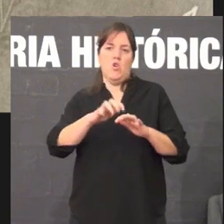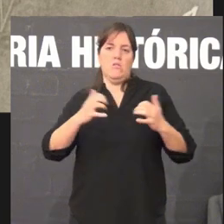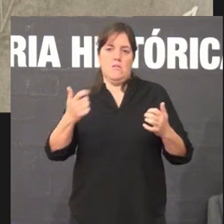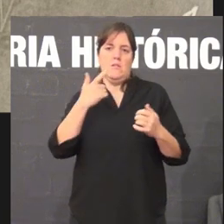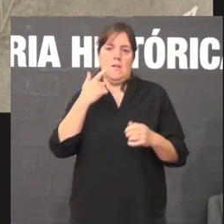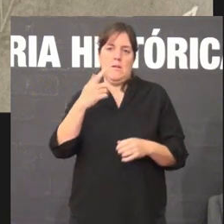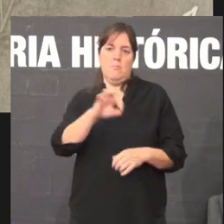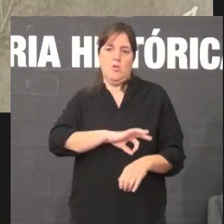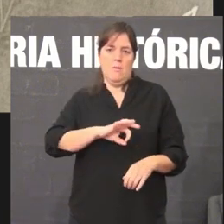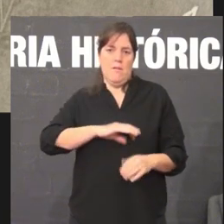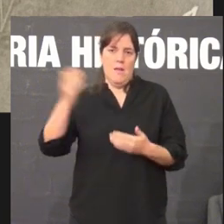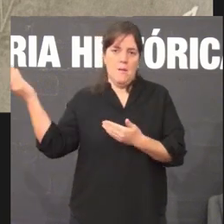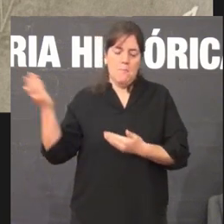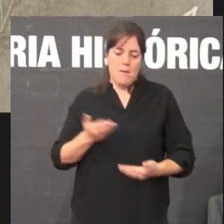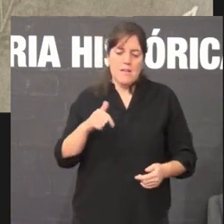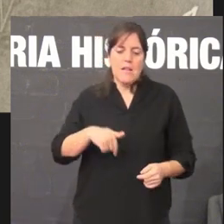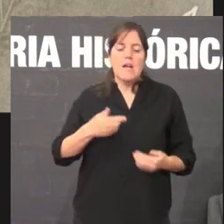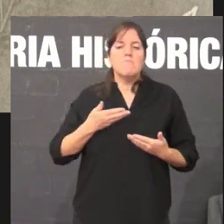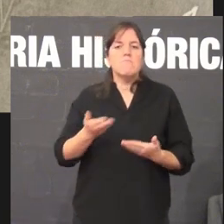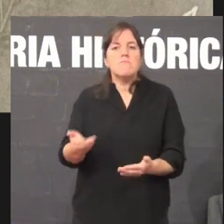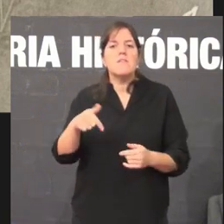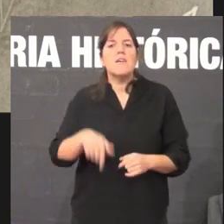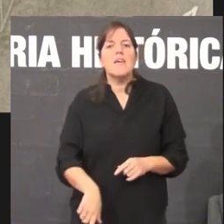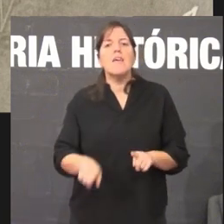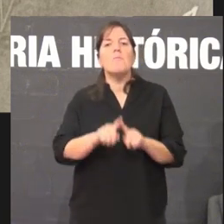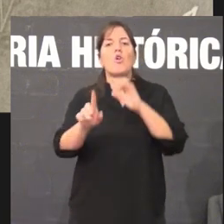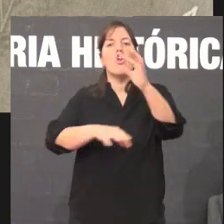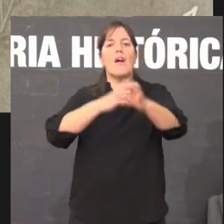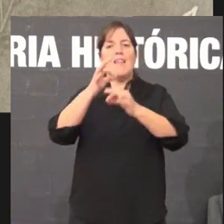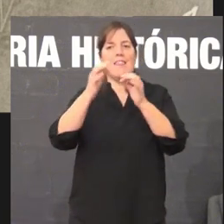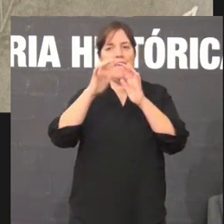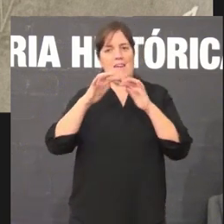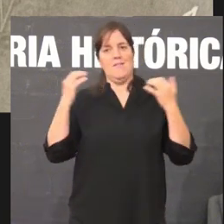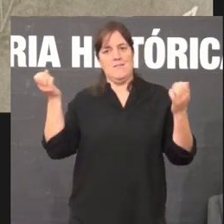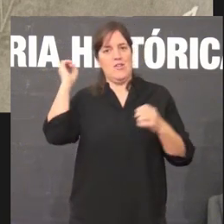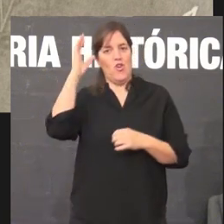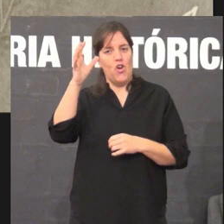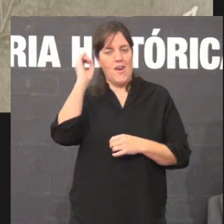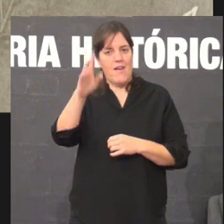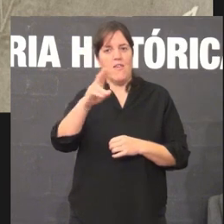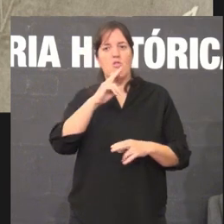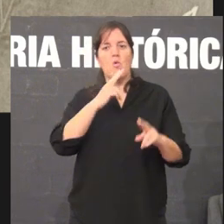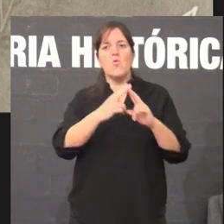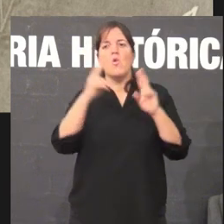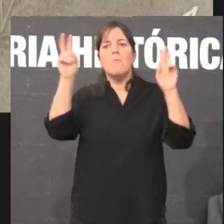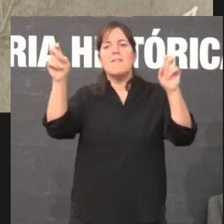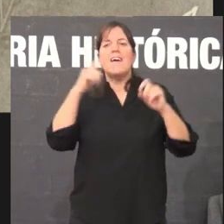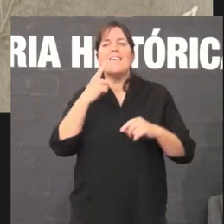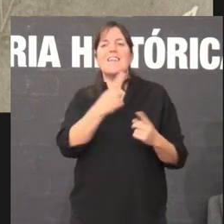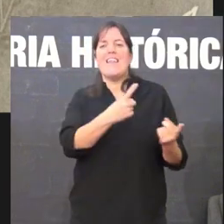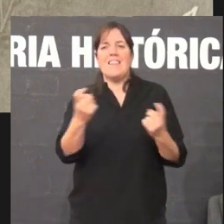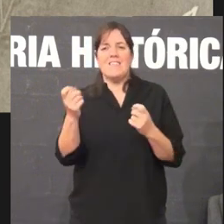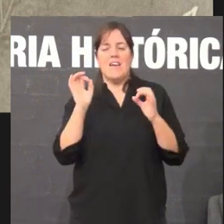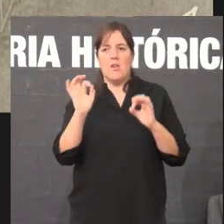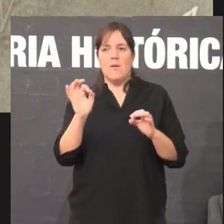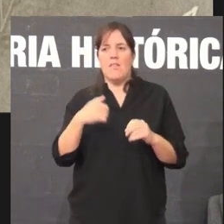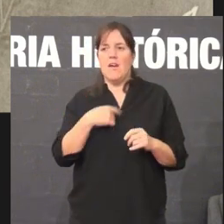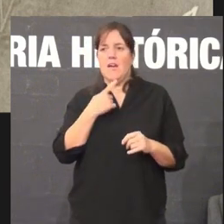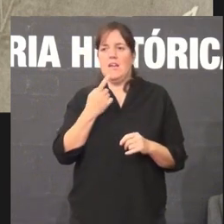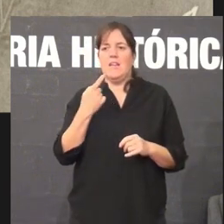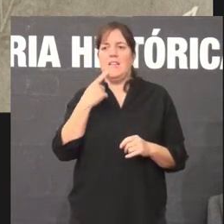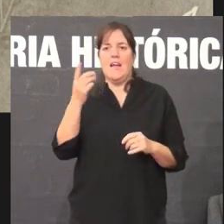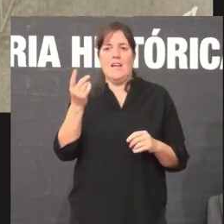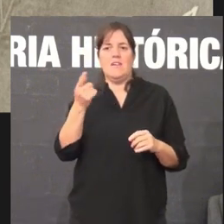e, sobre todo, por organizar unhas jornadas como estas, con un nome tan pertinente, tan necesario, e mesmo semo permitirdes tan